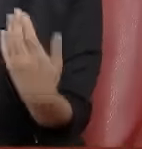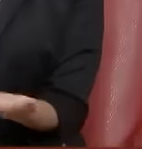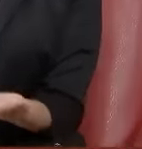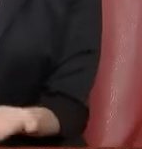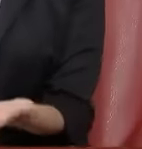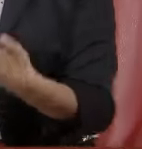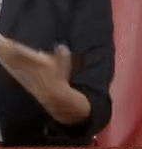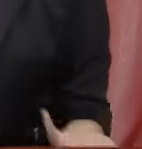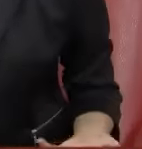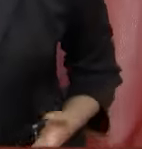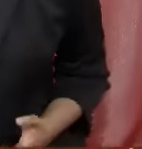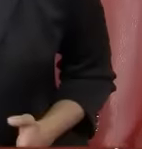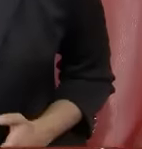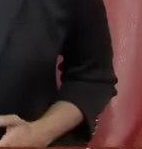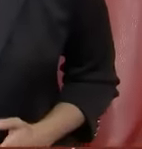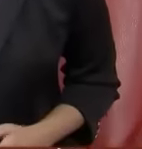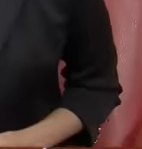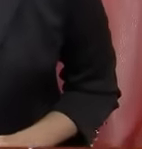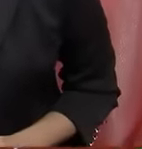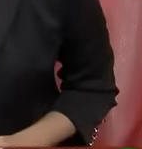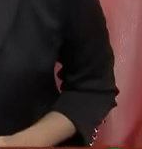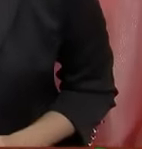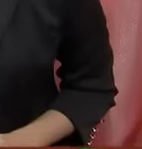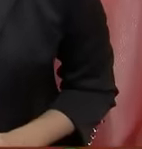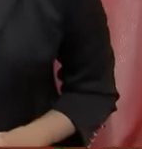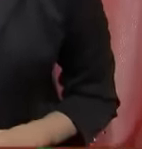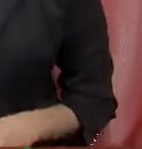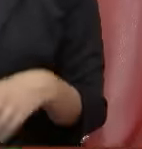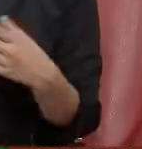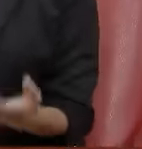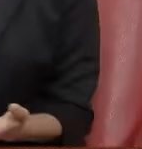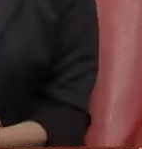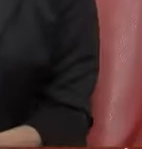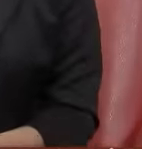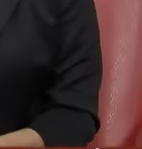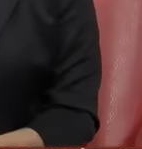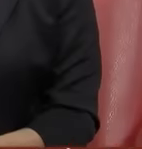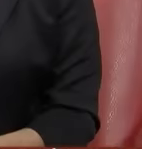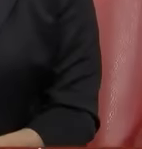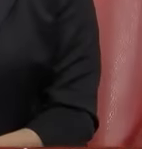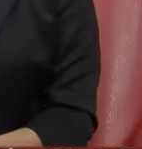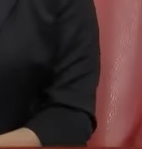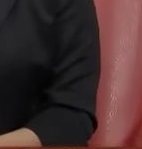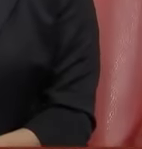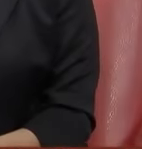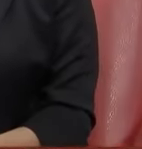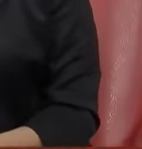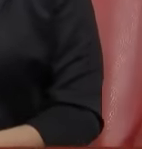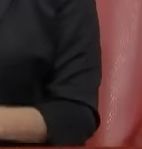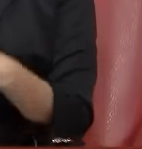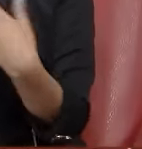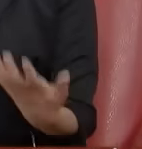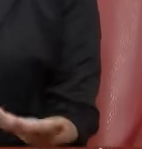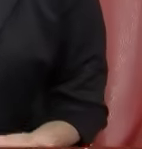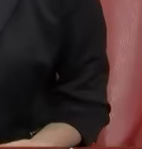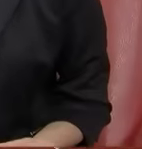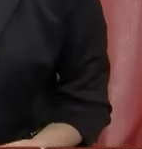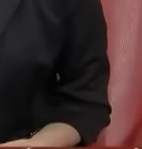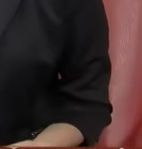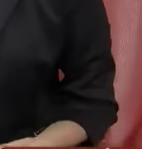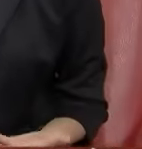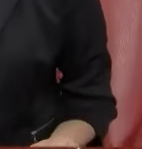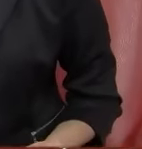Y bueno, Patti, lo comentábamos hace algunos días Sobre esto que está sucediendo con la empresa Samsung Una de las más